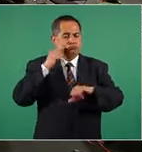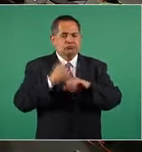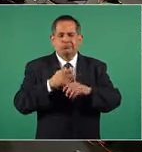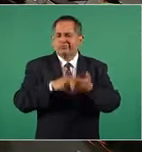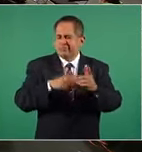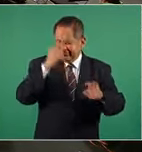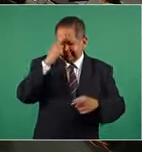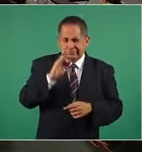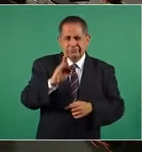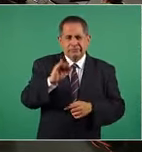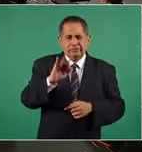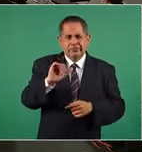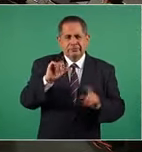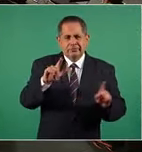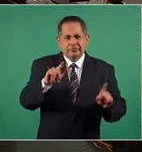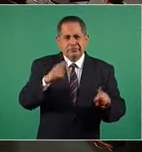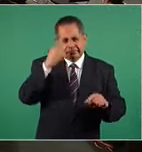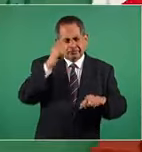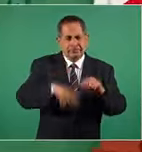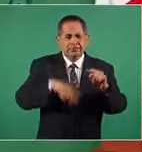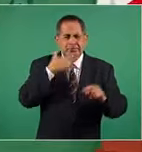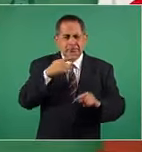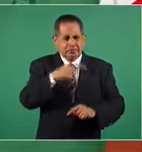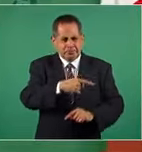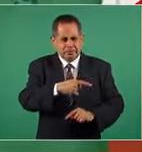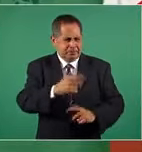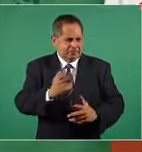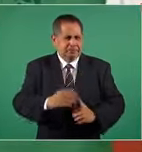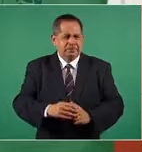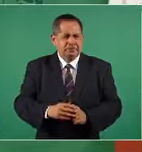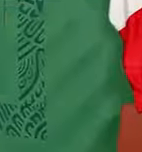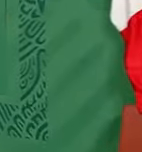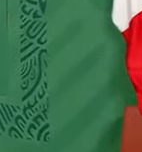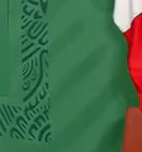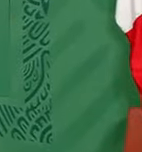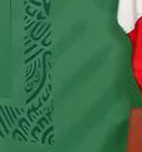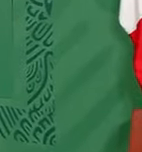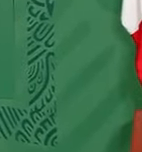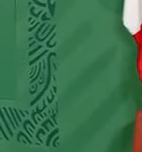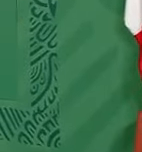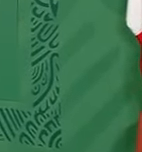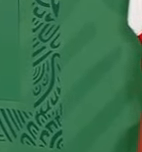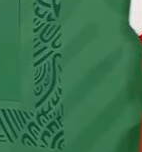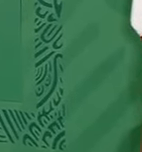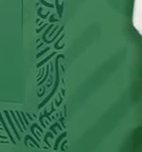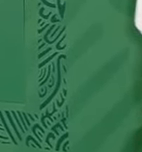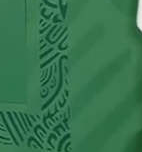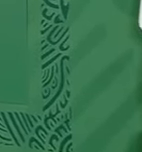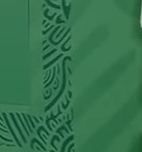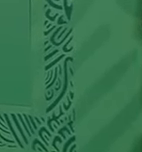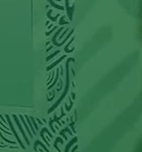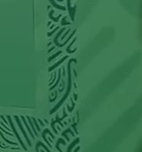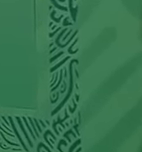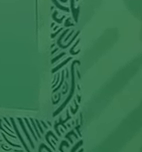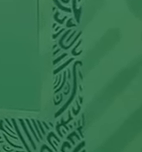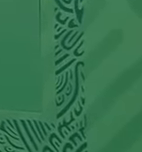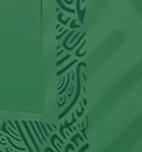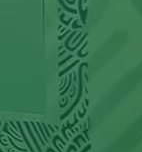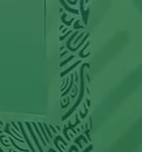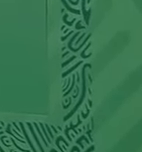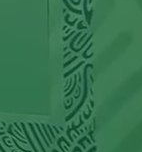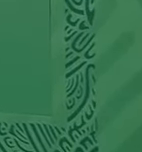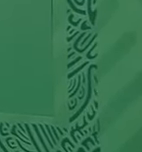Fiscalía Anticorrupción. Y cuando hicieron todo eso, la corrupción